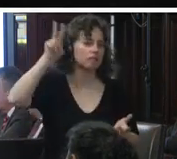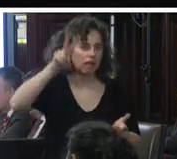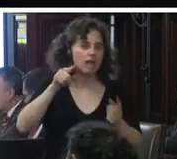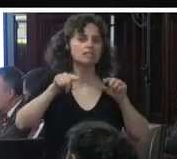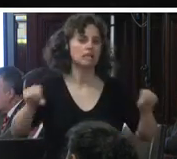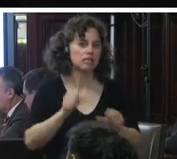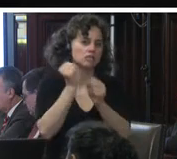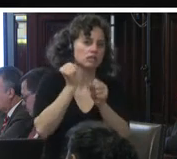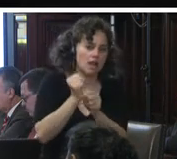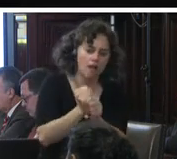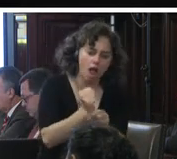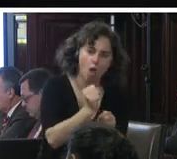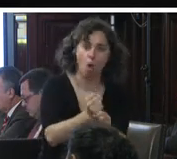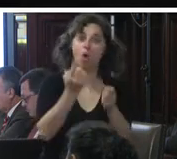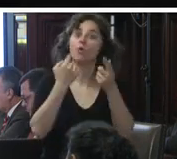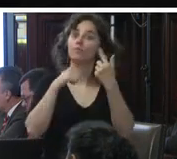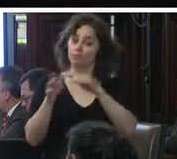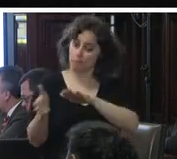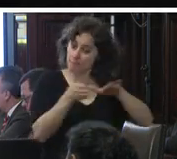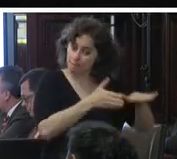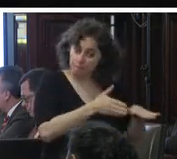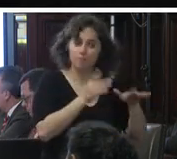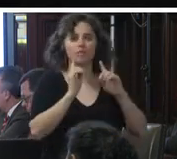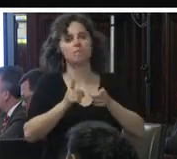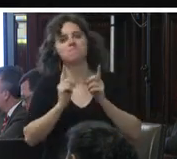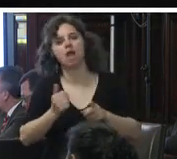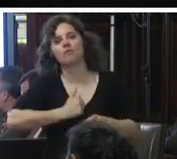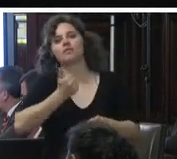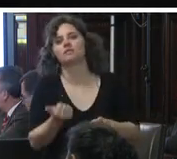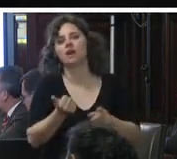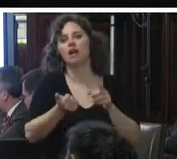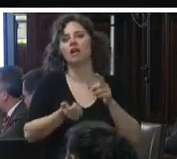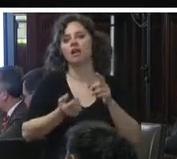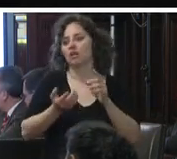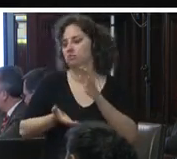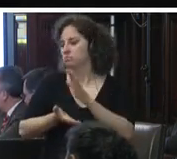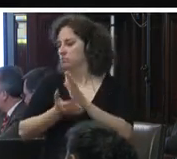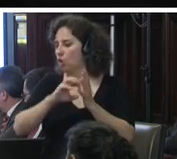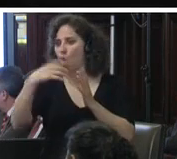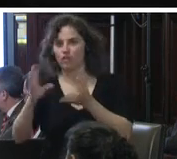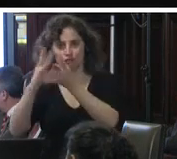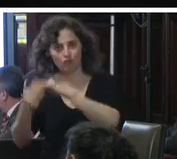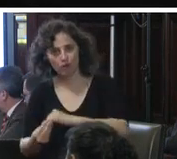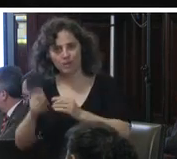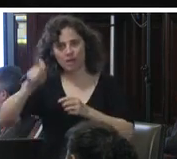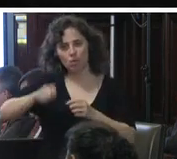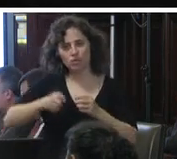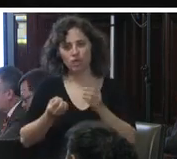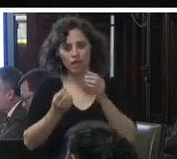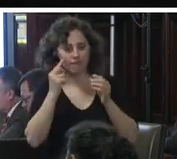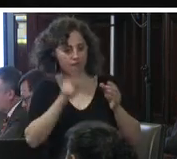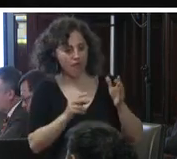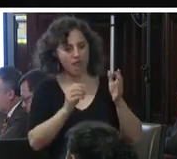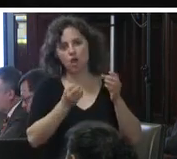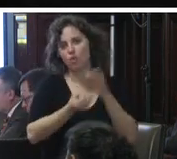está haciendo este trabajo por otra parte también aprovechando estas salidas alternas al juicio que contempla el nuevo sistema de justicia